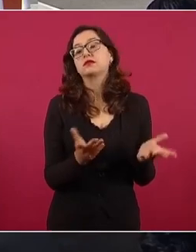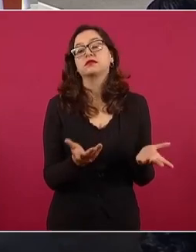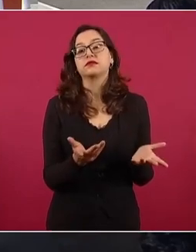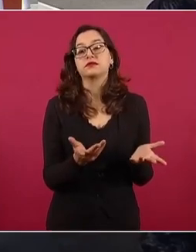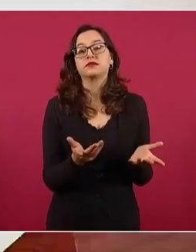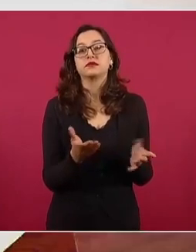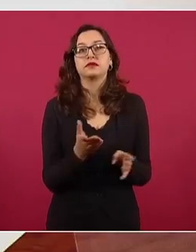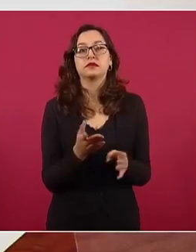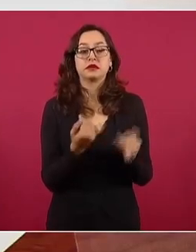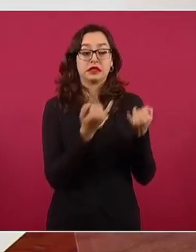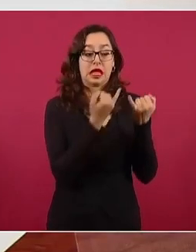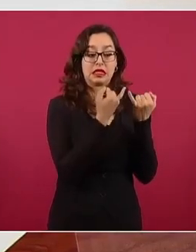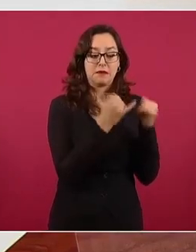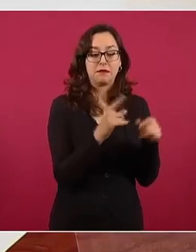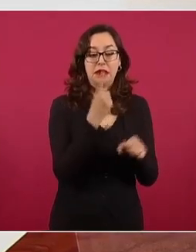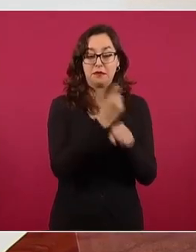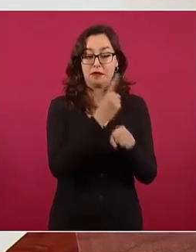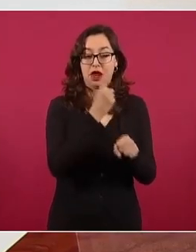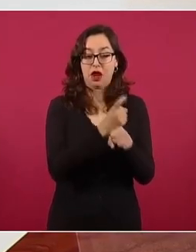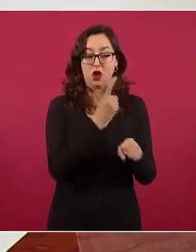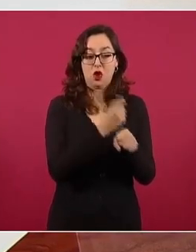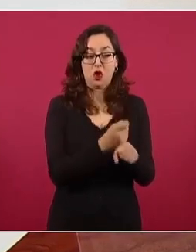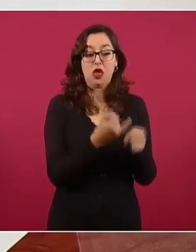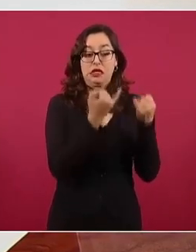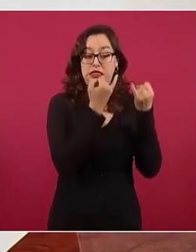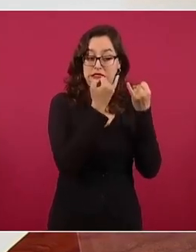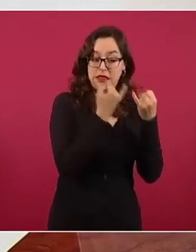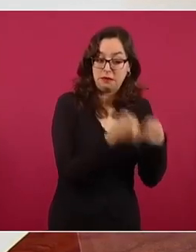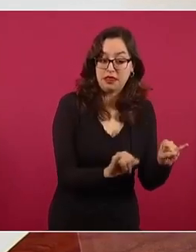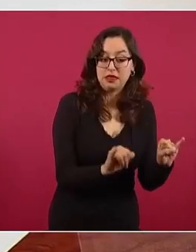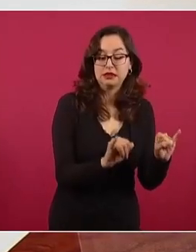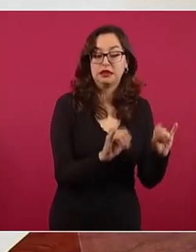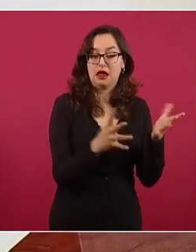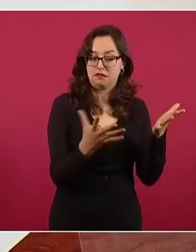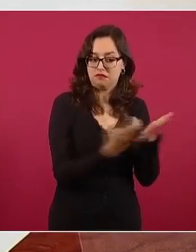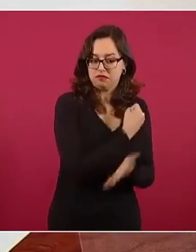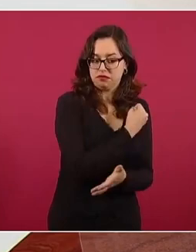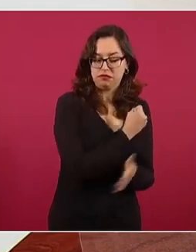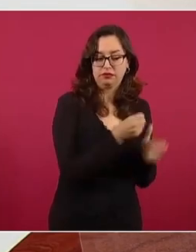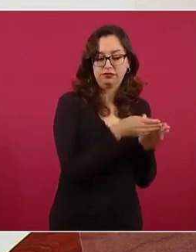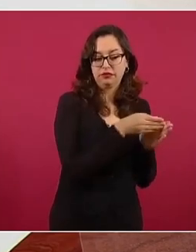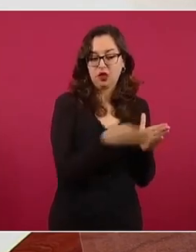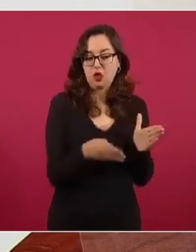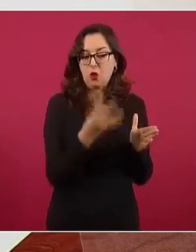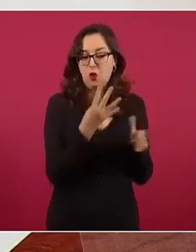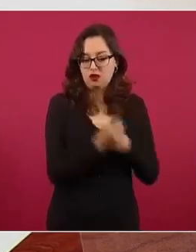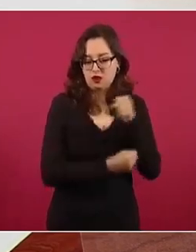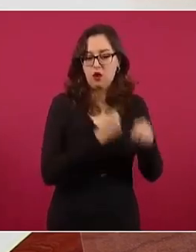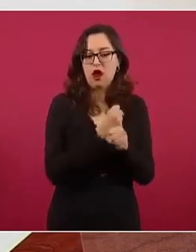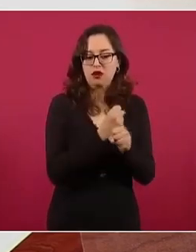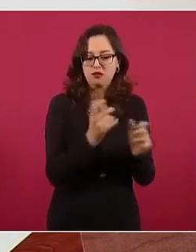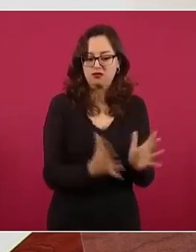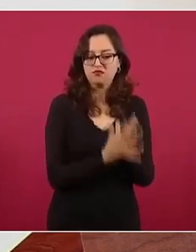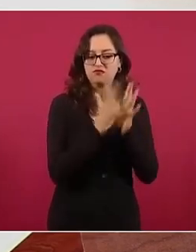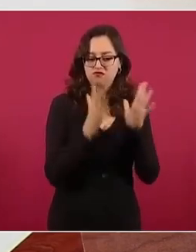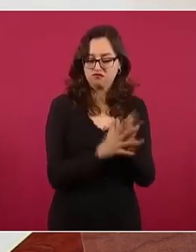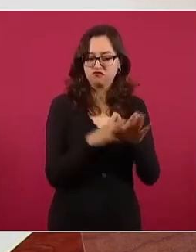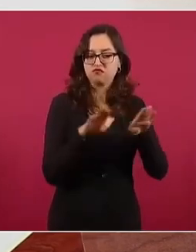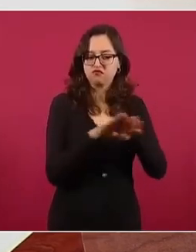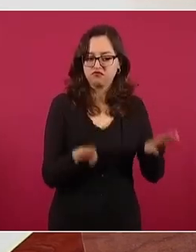del presidente Guadalupe Victoria. A partir de ahí, fraude,